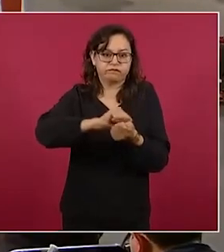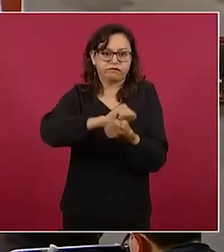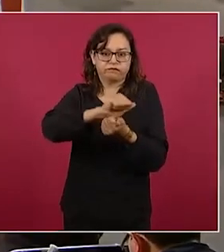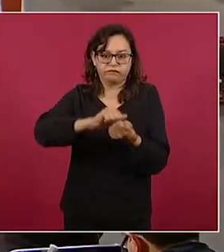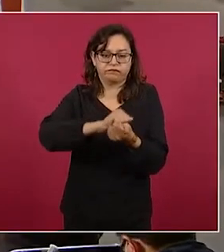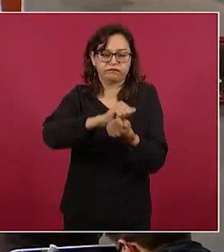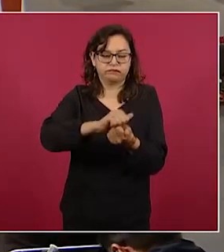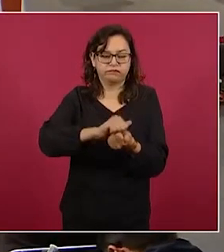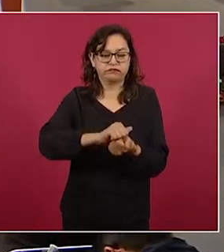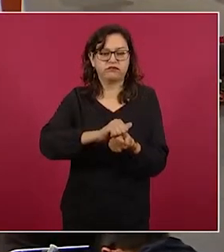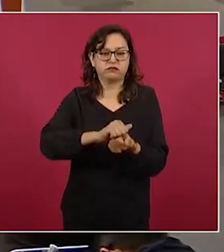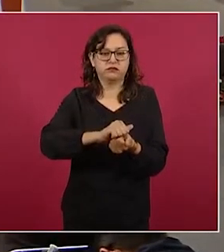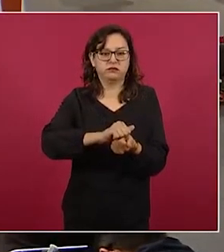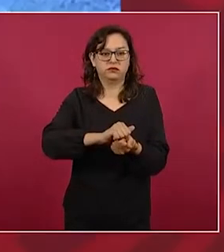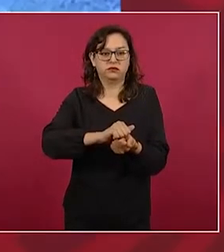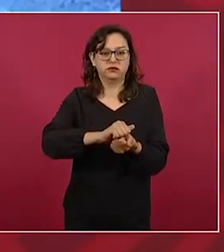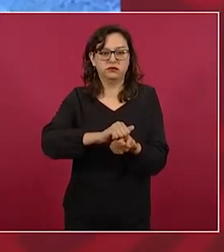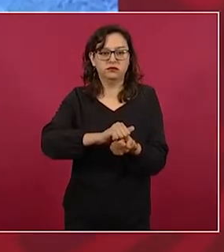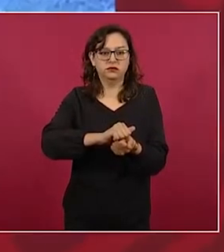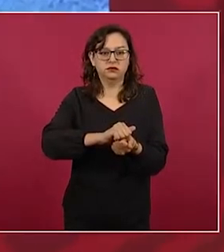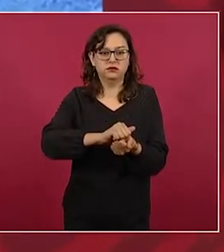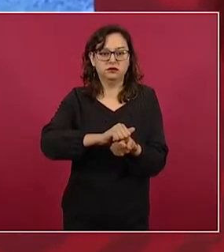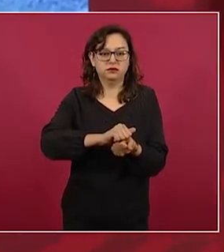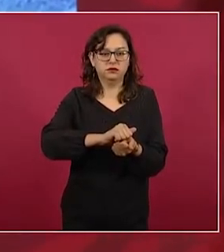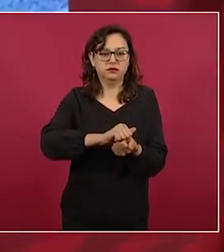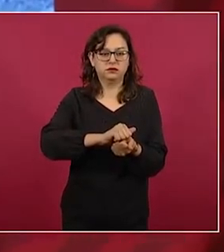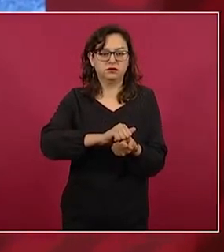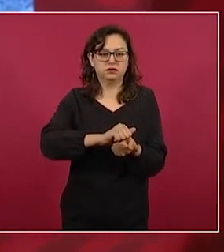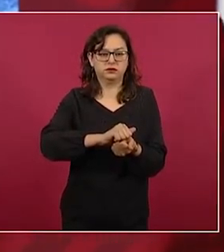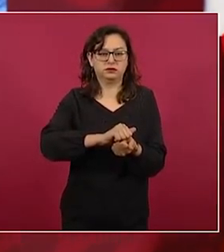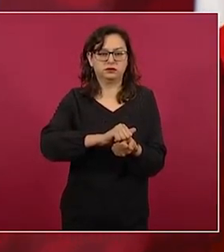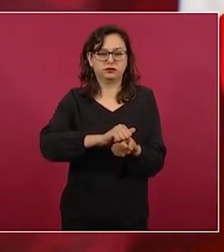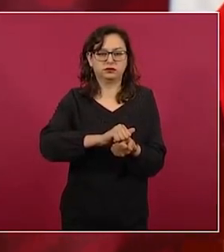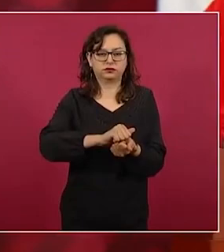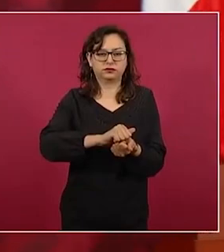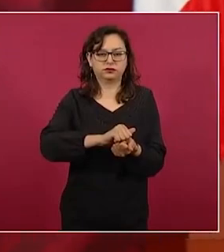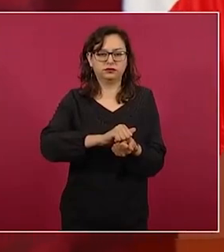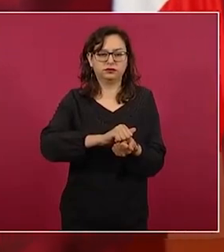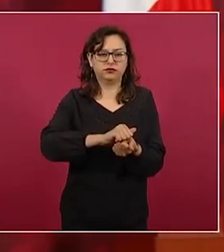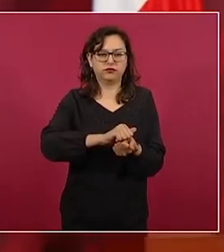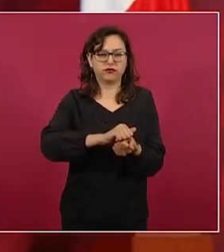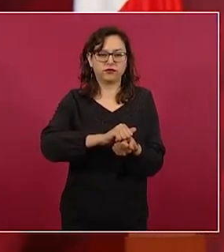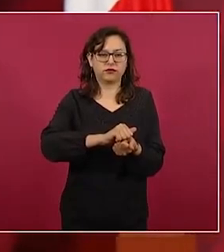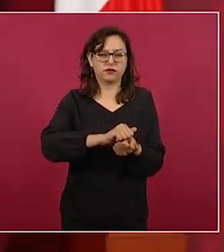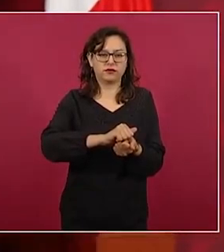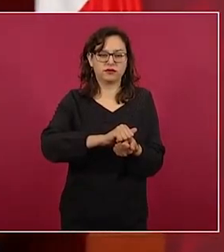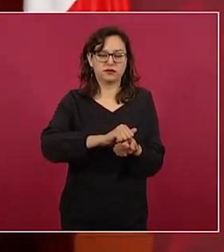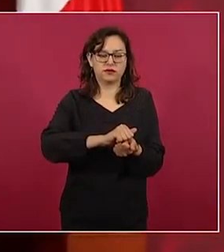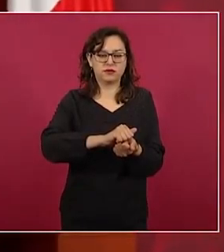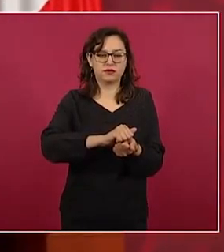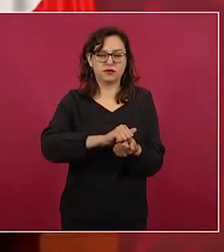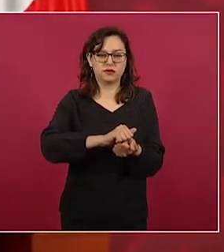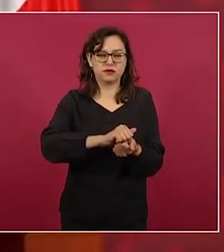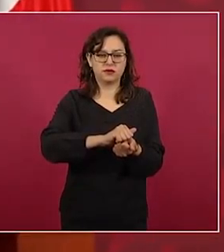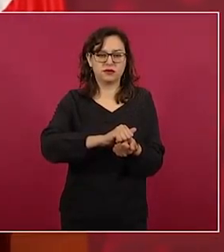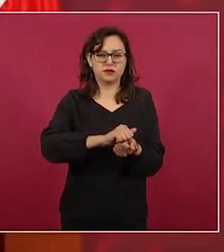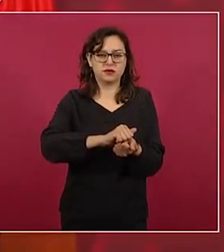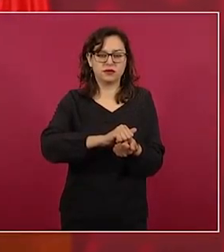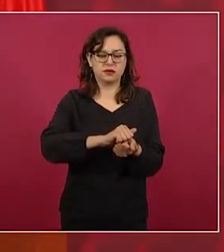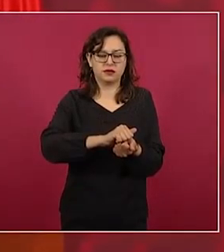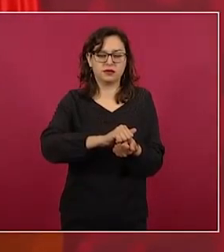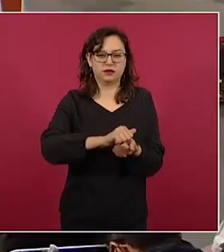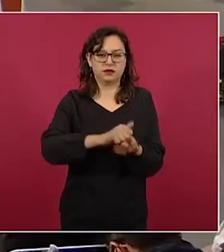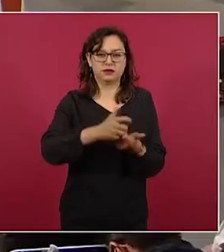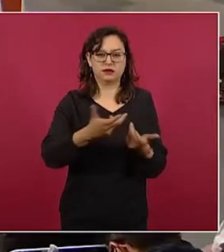lo… ¿Cómo